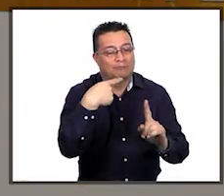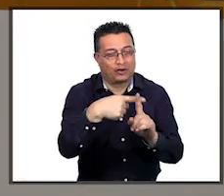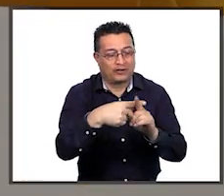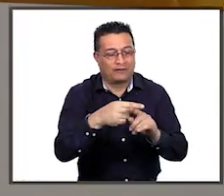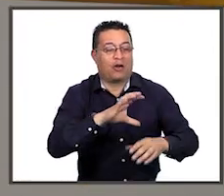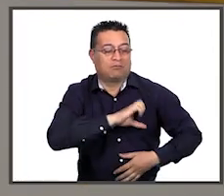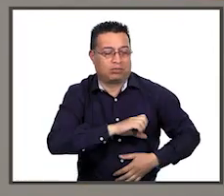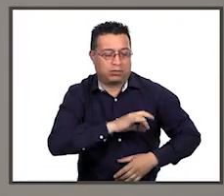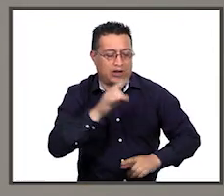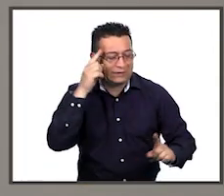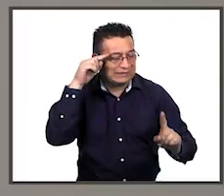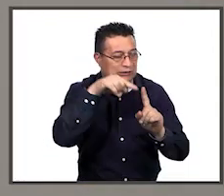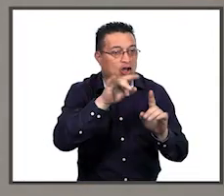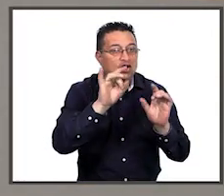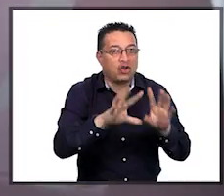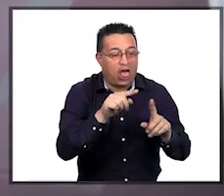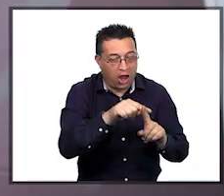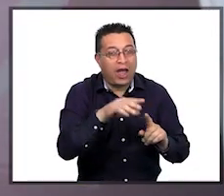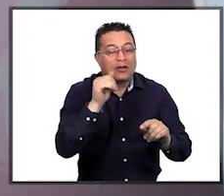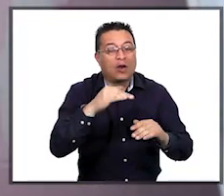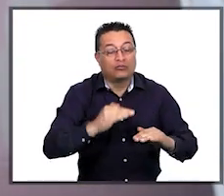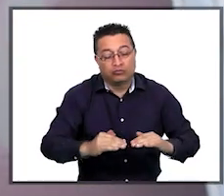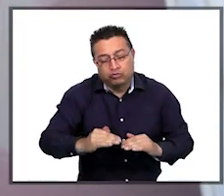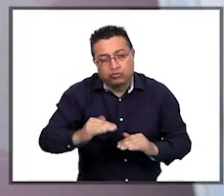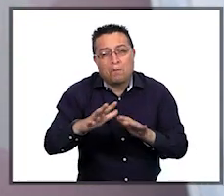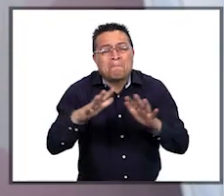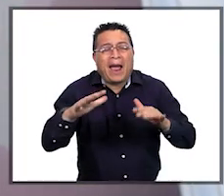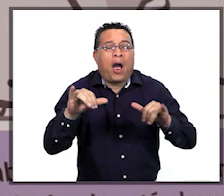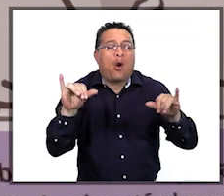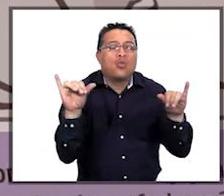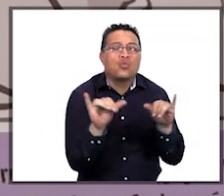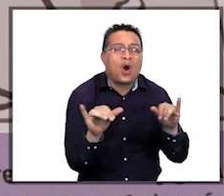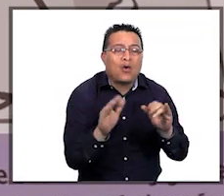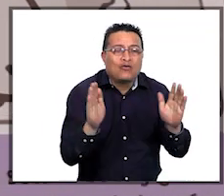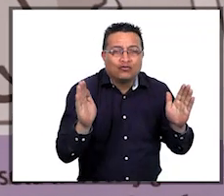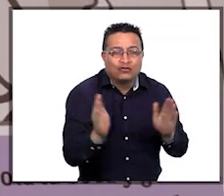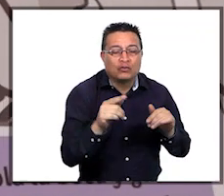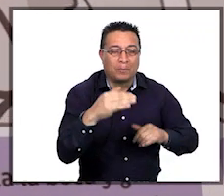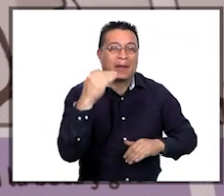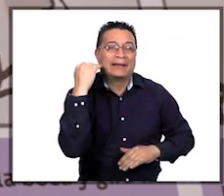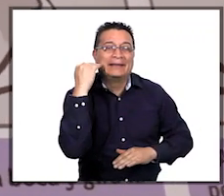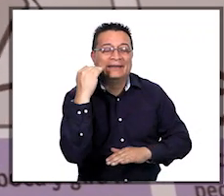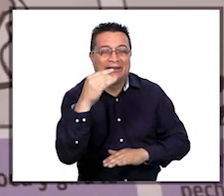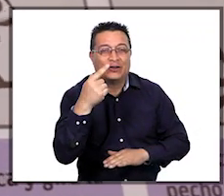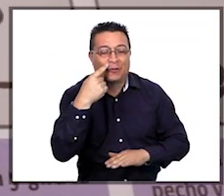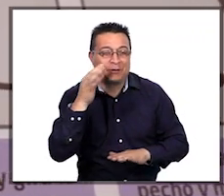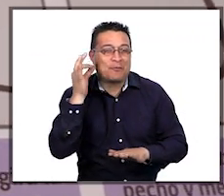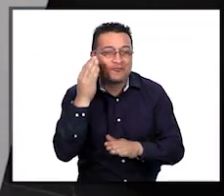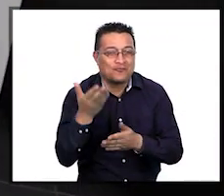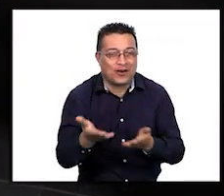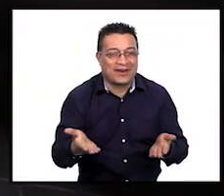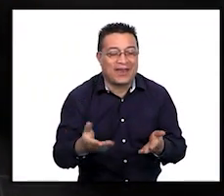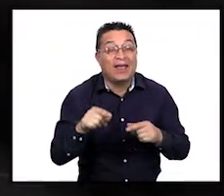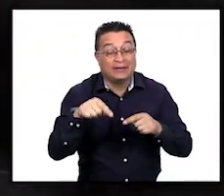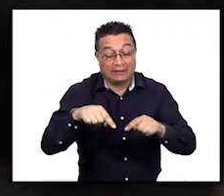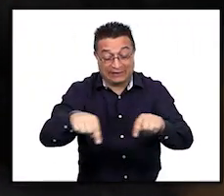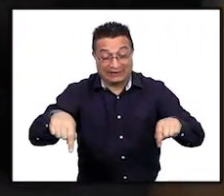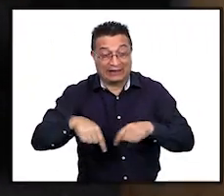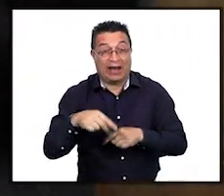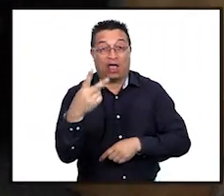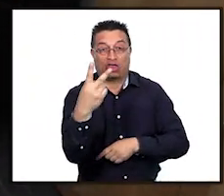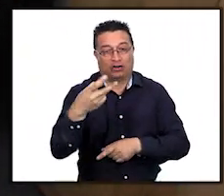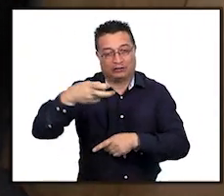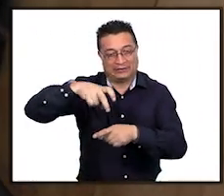materna exclusiva durante el proceso más de temprana edad para nuestros niños y niñas. Esta sala consta de dos